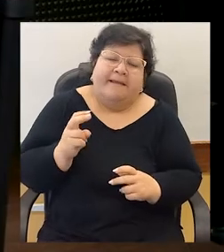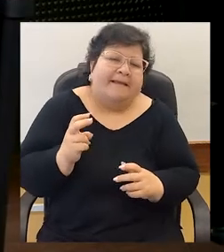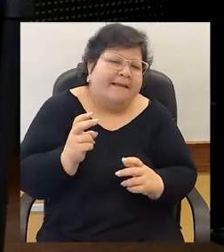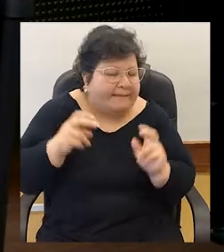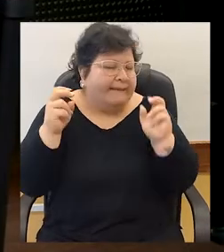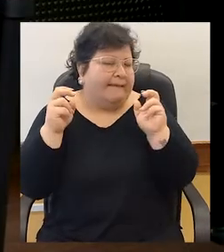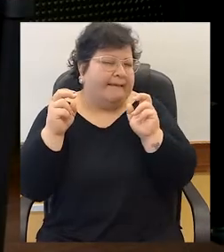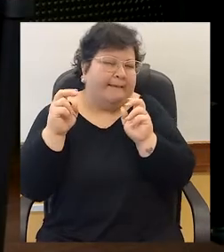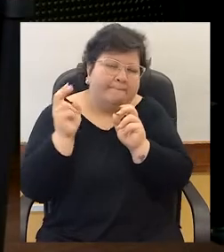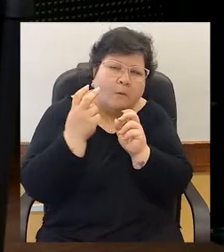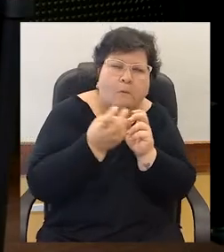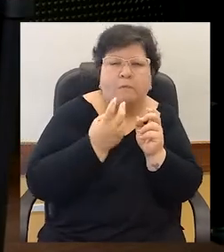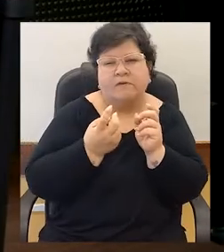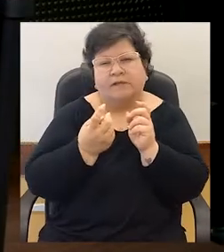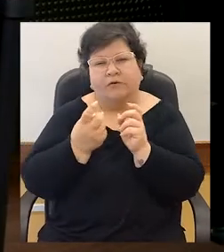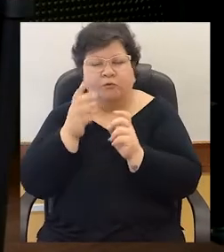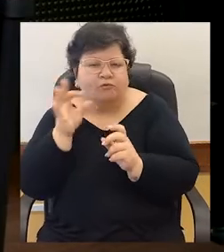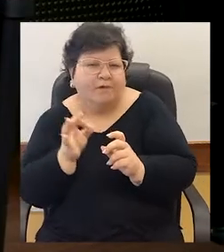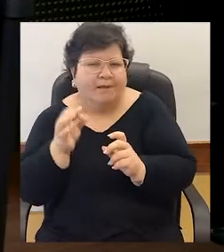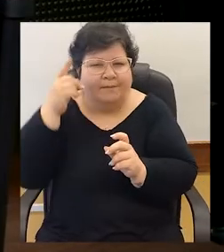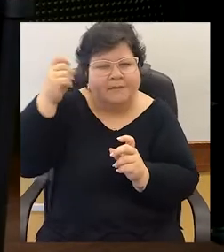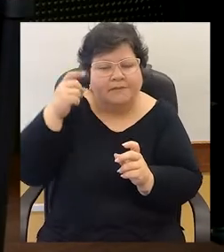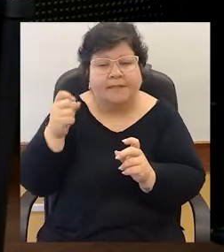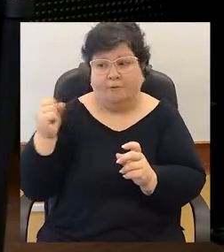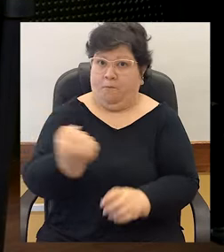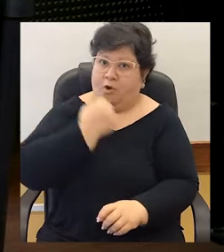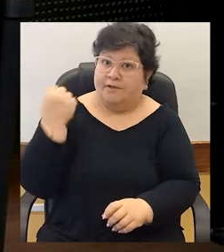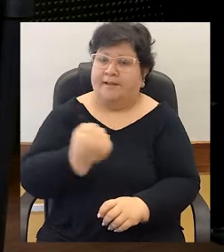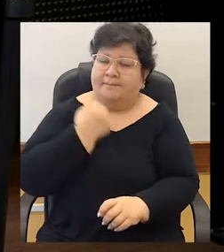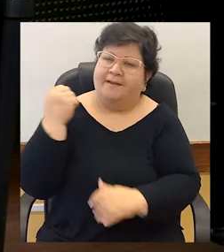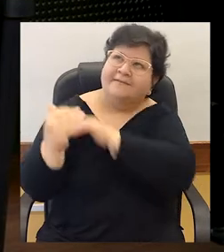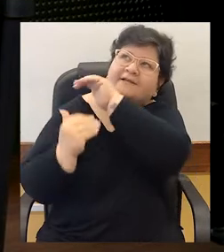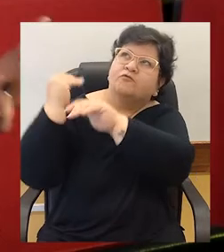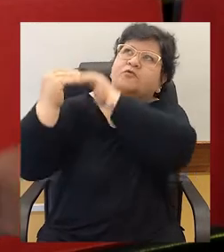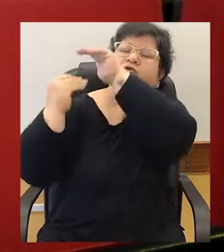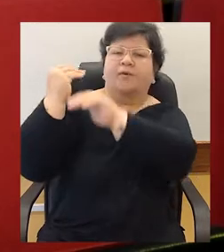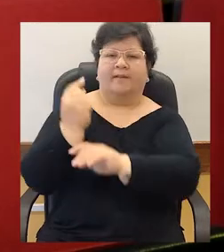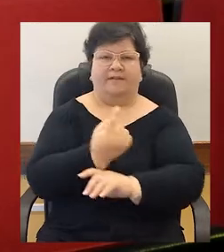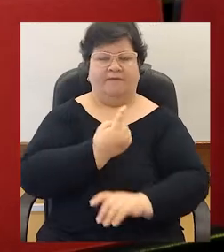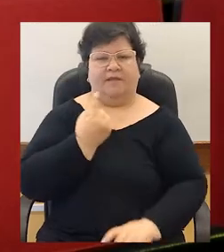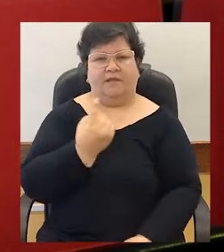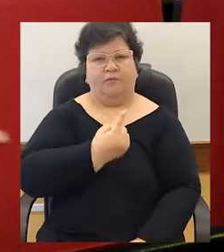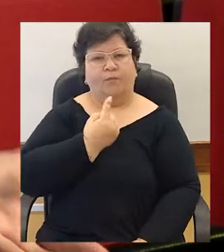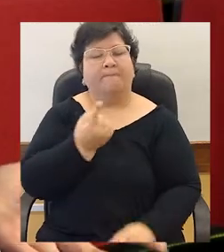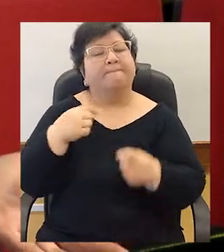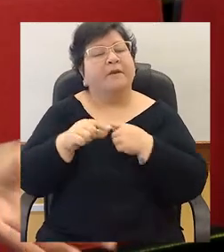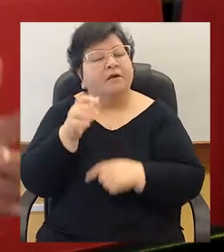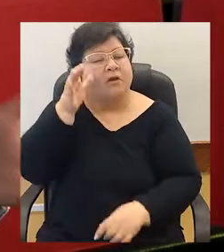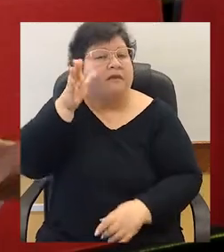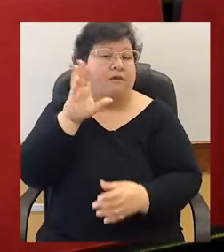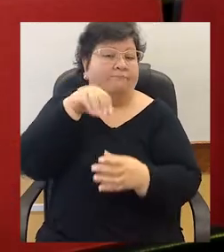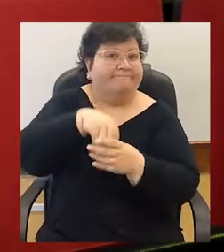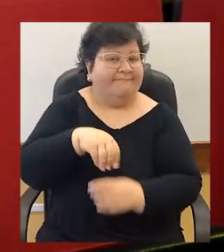eso es muy positivo y muy importante para el desarrollo del individuo, pero conlleva ciertos riesgos.